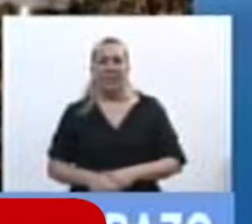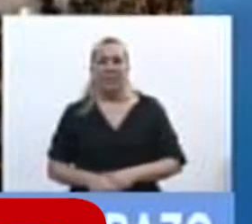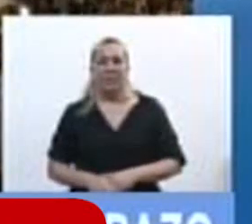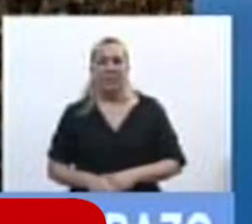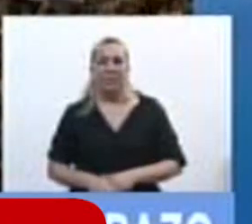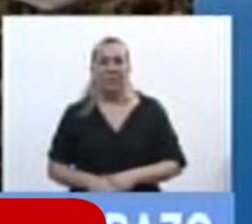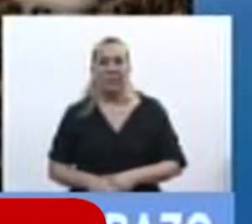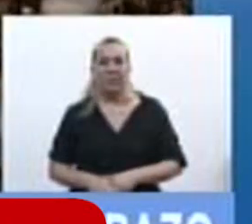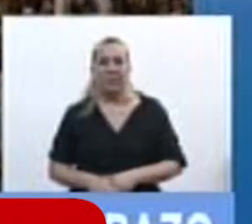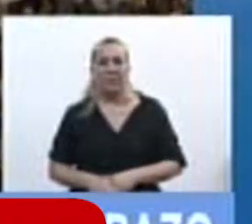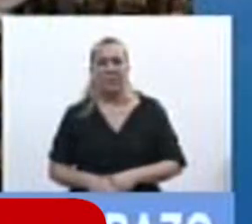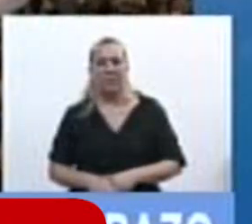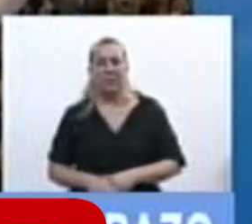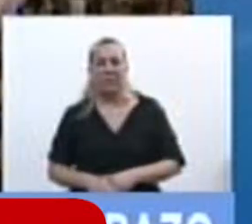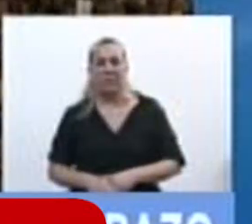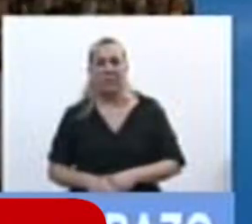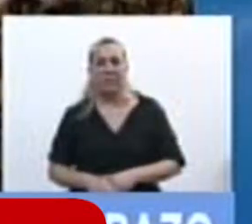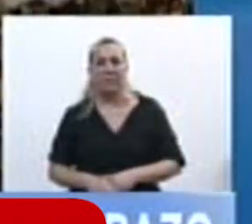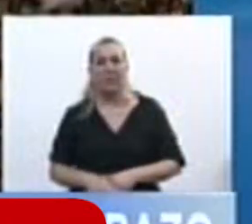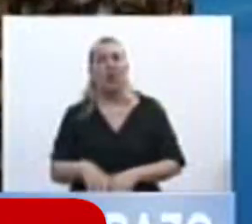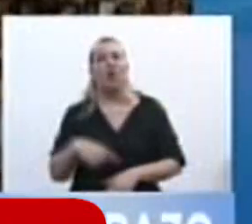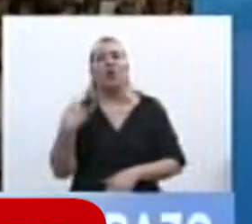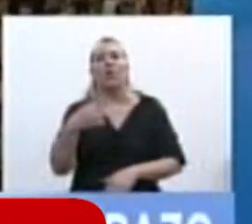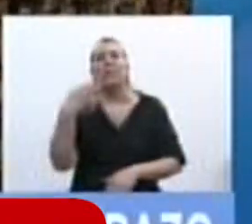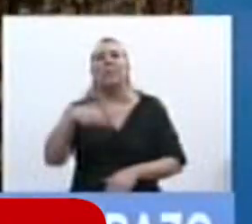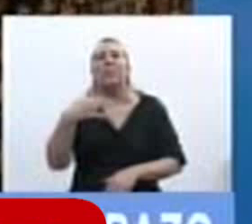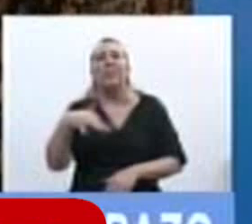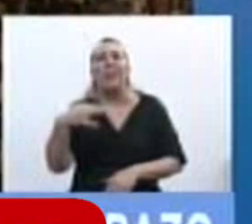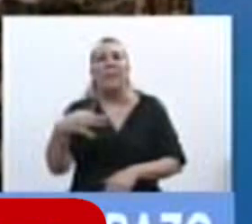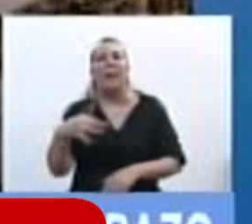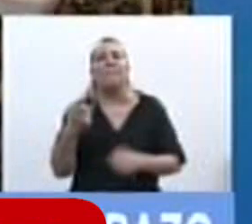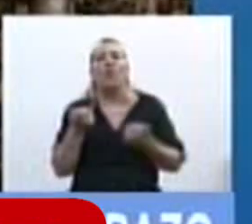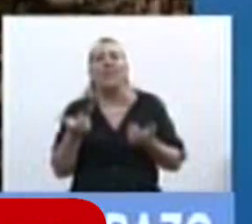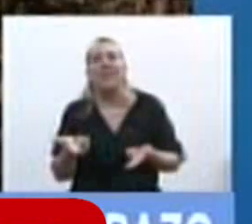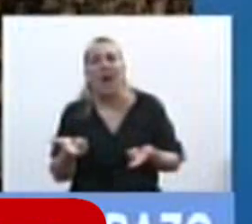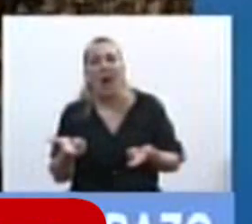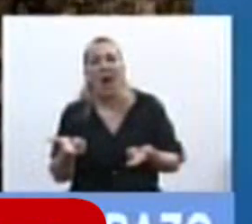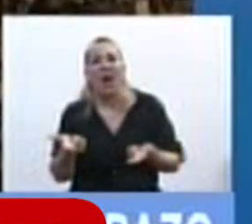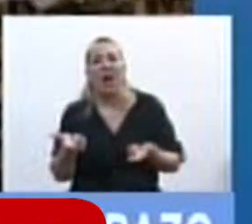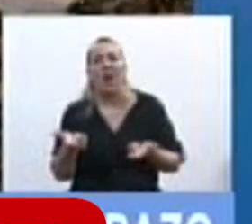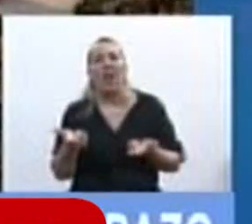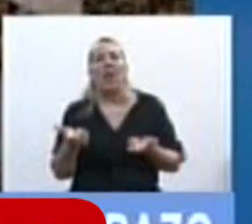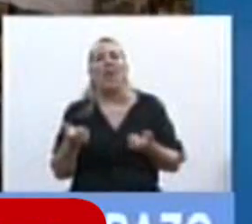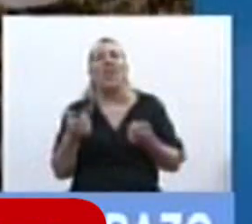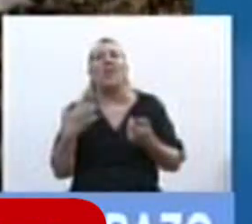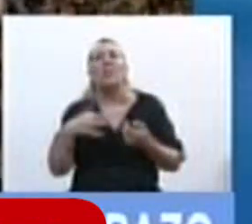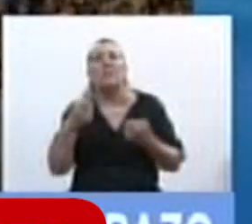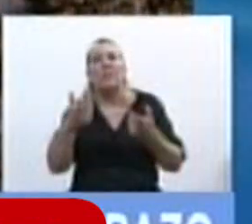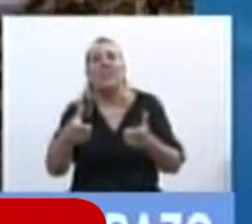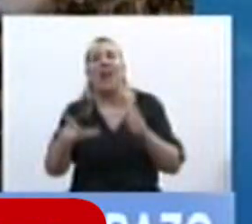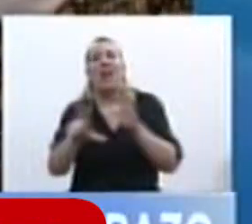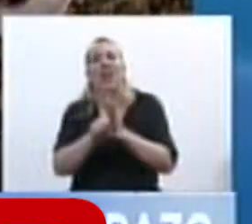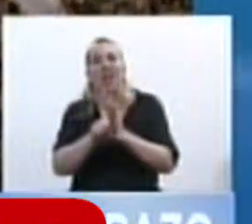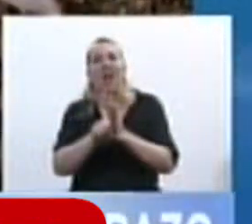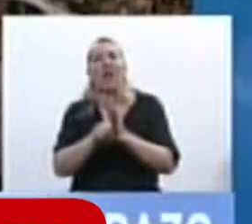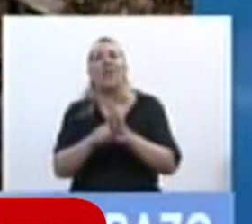y que tenemos que generar un proyecto una ley que